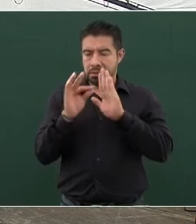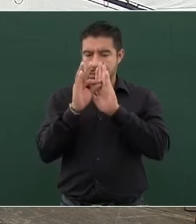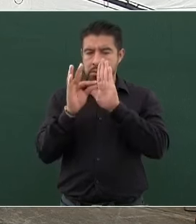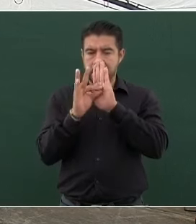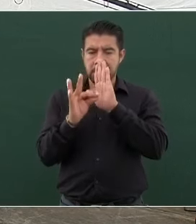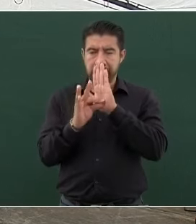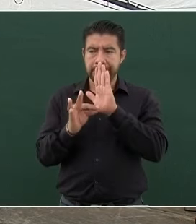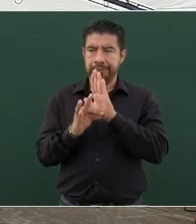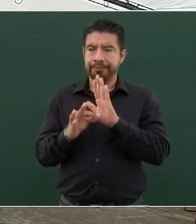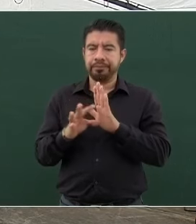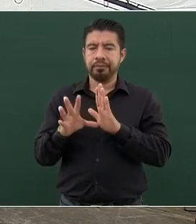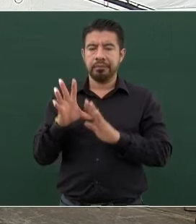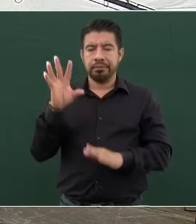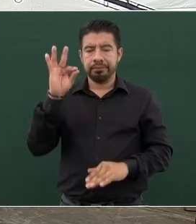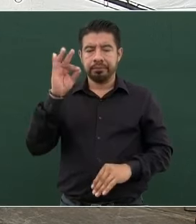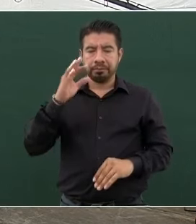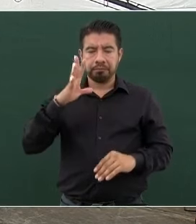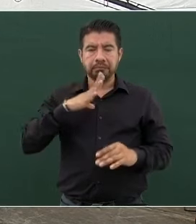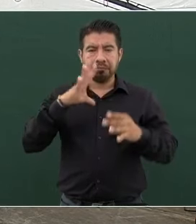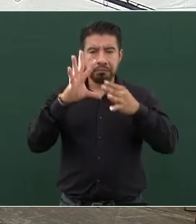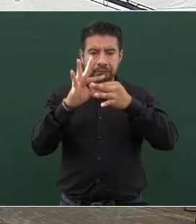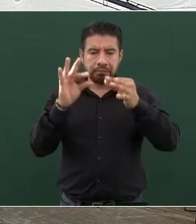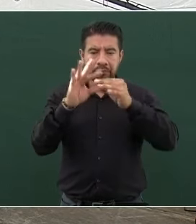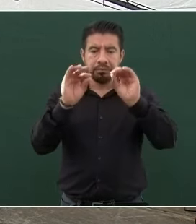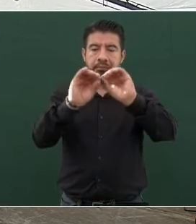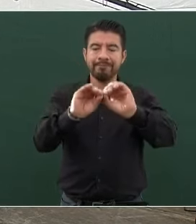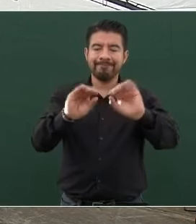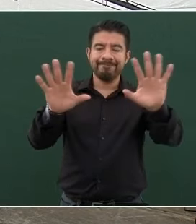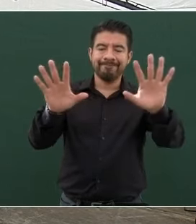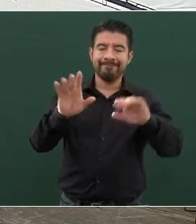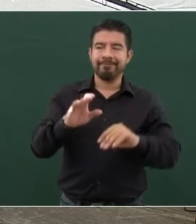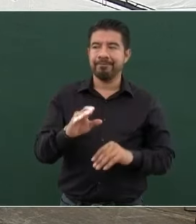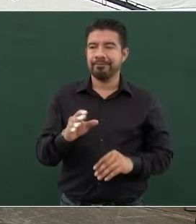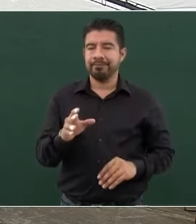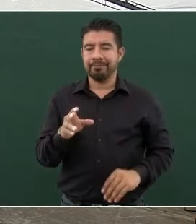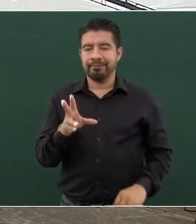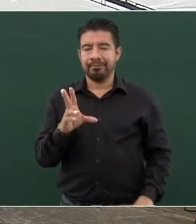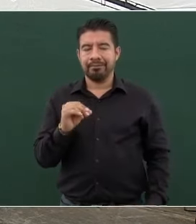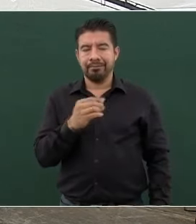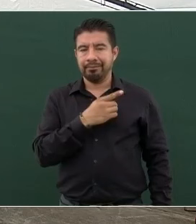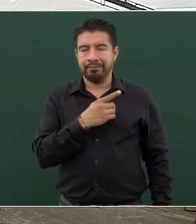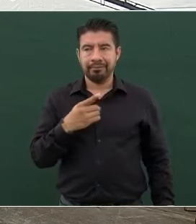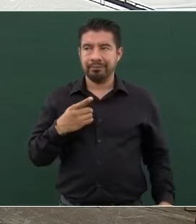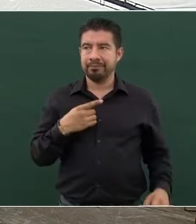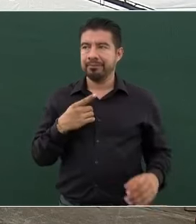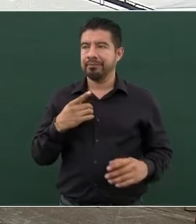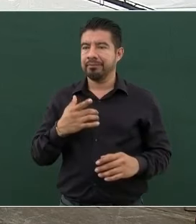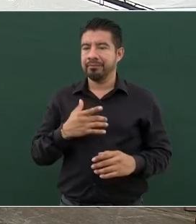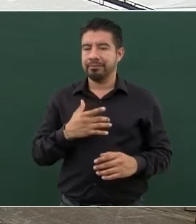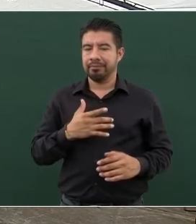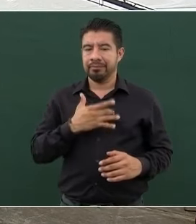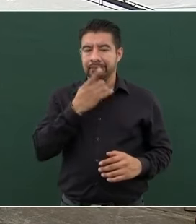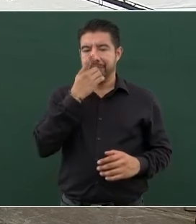se debe de mentir.